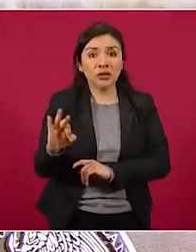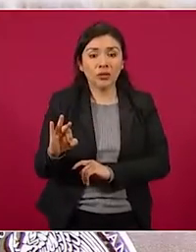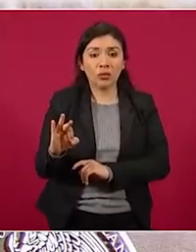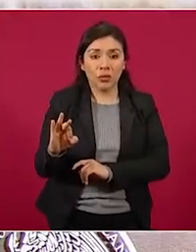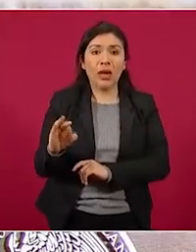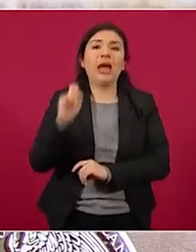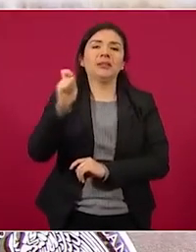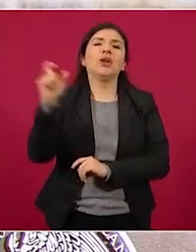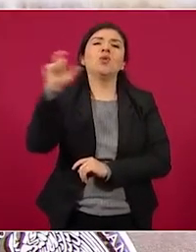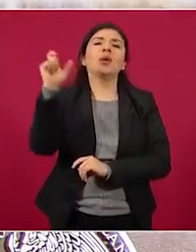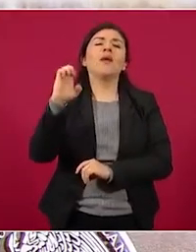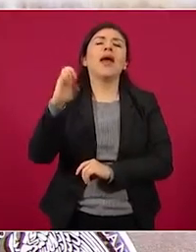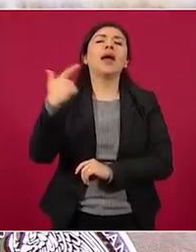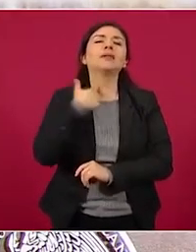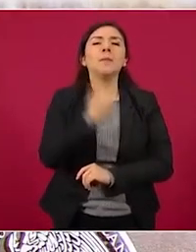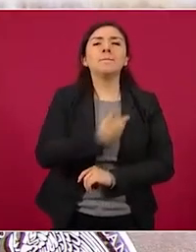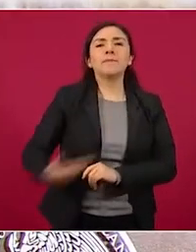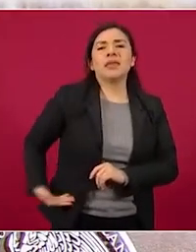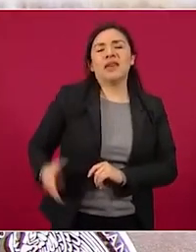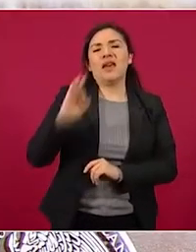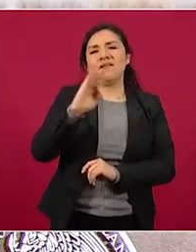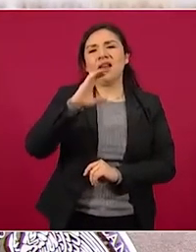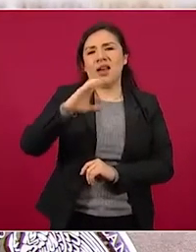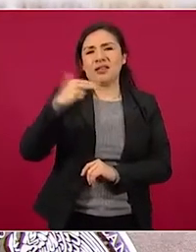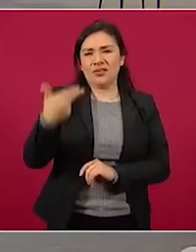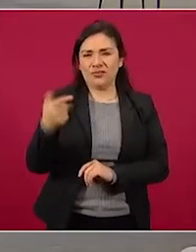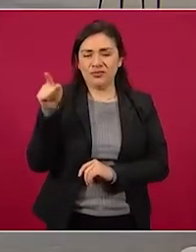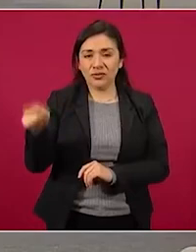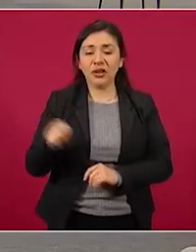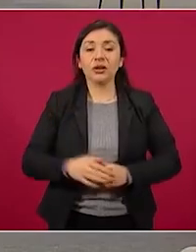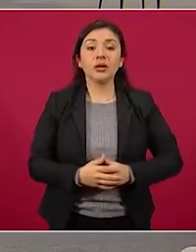sexenio de Felipe Calderón.